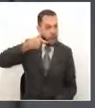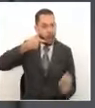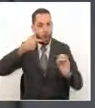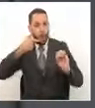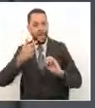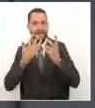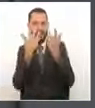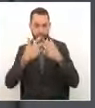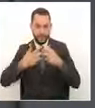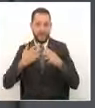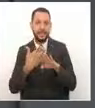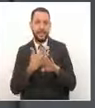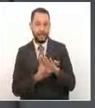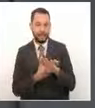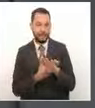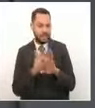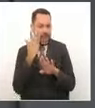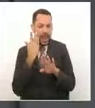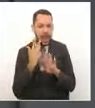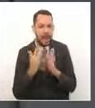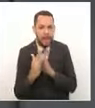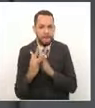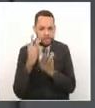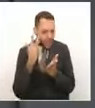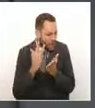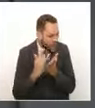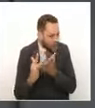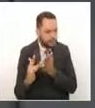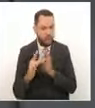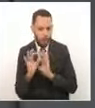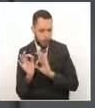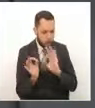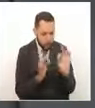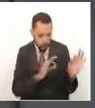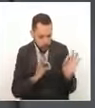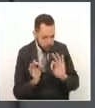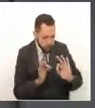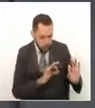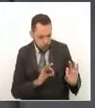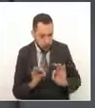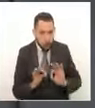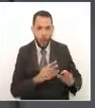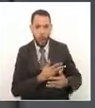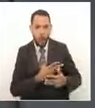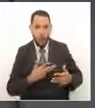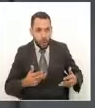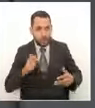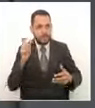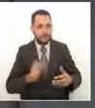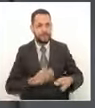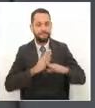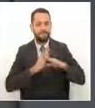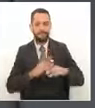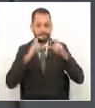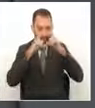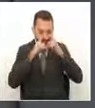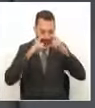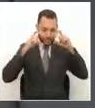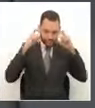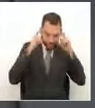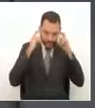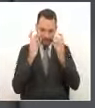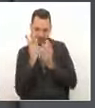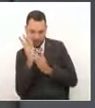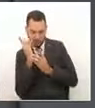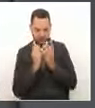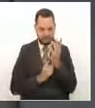favor, sigamos y acatemos todas las normas que desde seguridad y salud en trabajo, desde su empresa, tomen unas